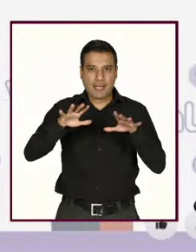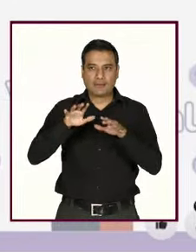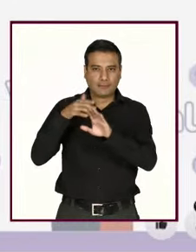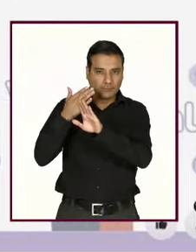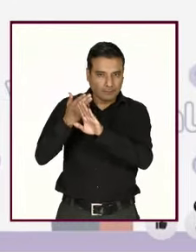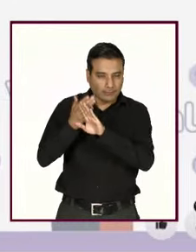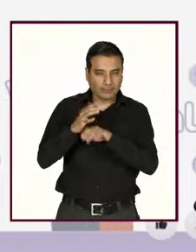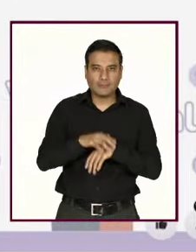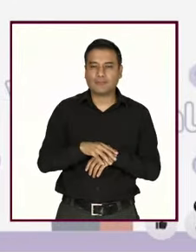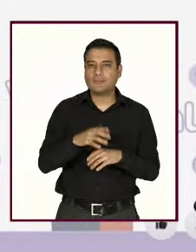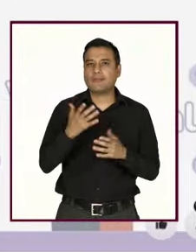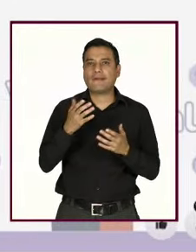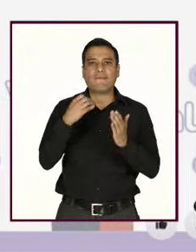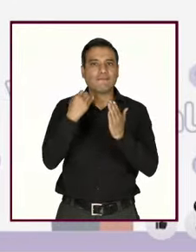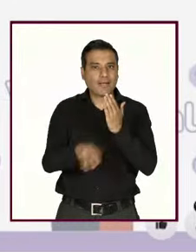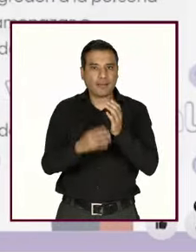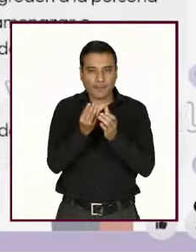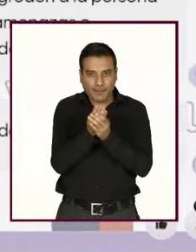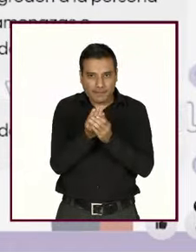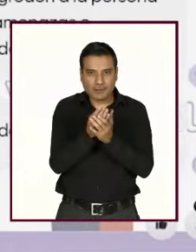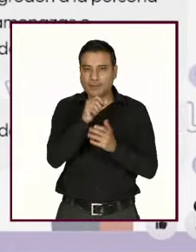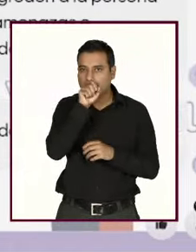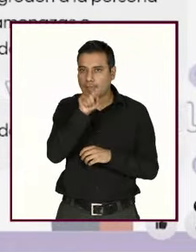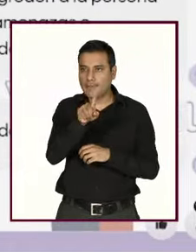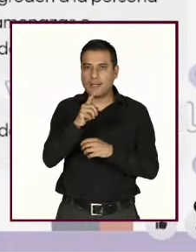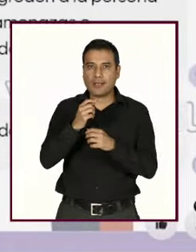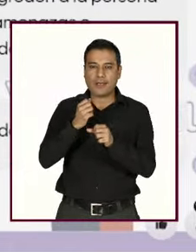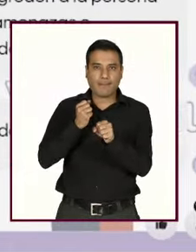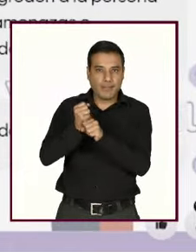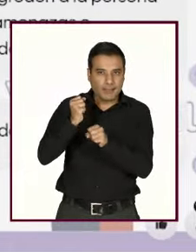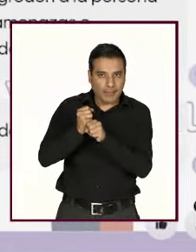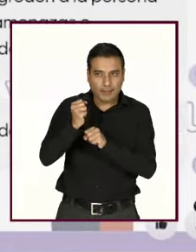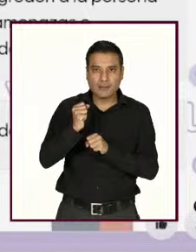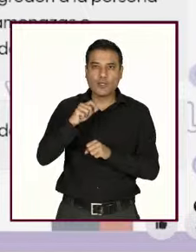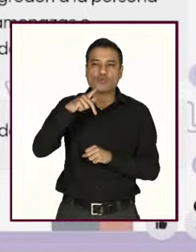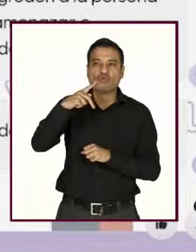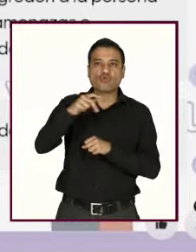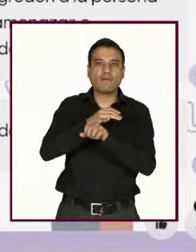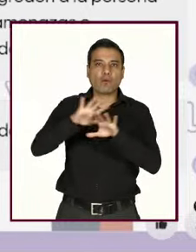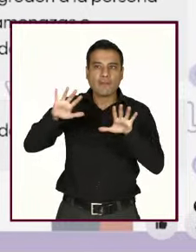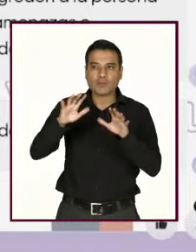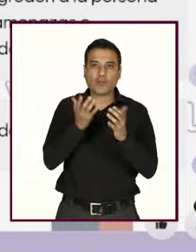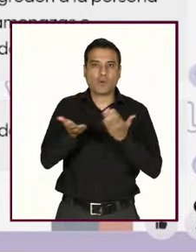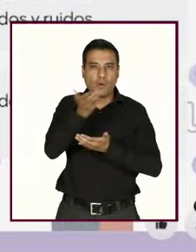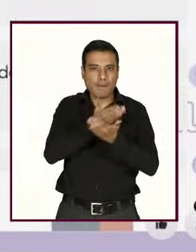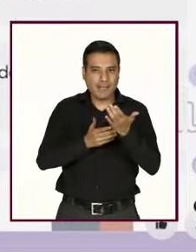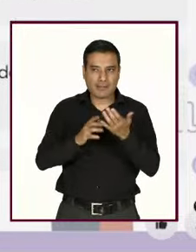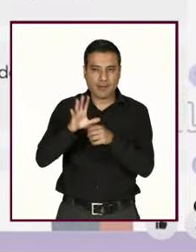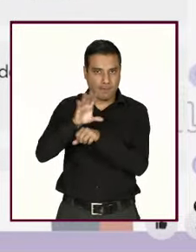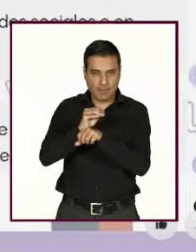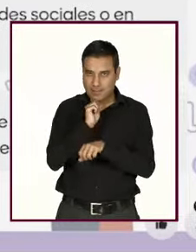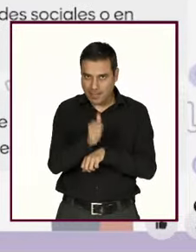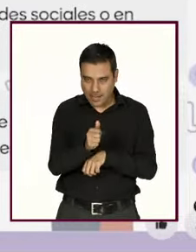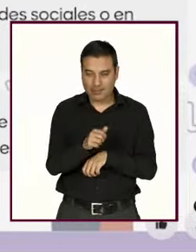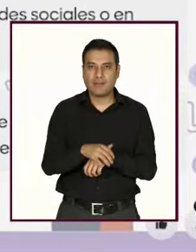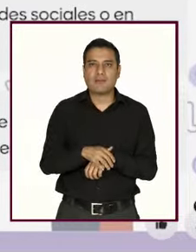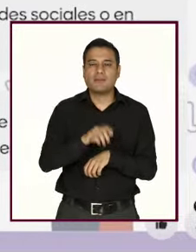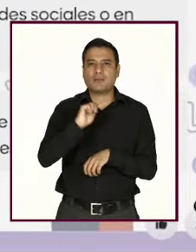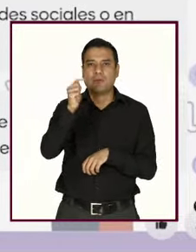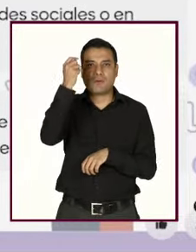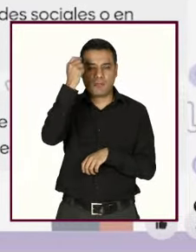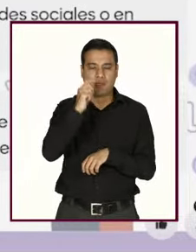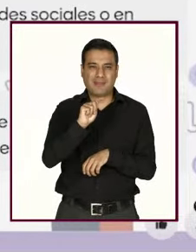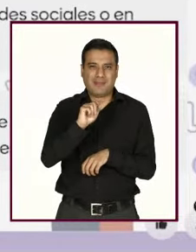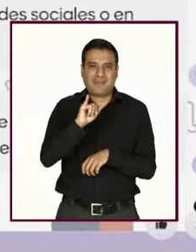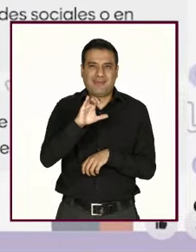privacidad, maltrato, mal uso de información personal sin mi consentimiento. Es una acción que perjudica y daña mediante el uso de tecnologías de